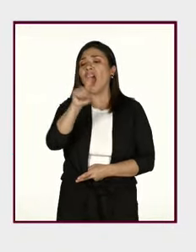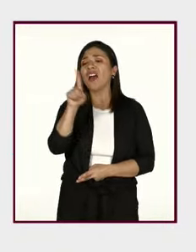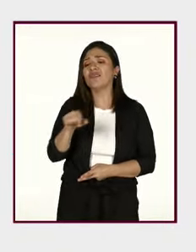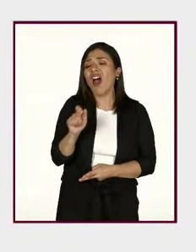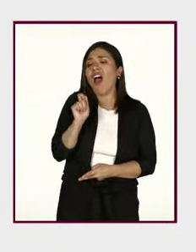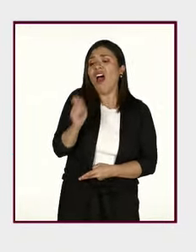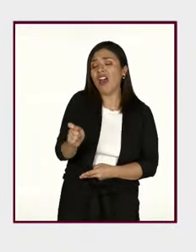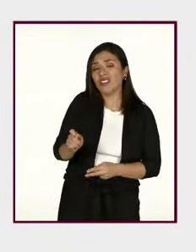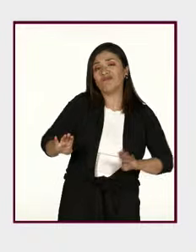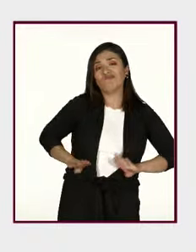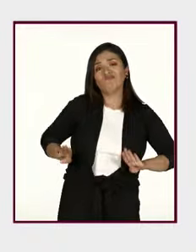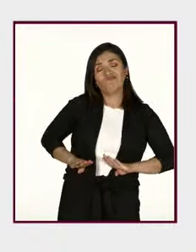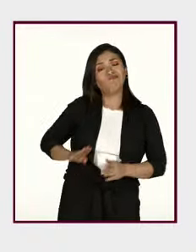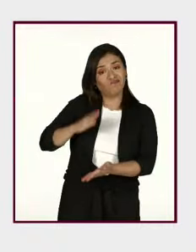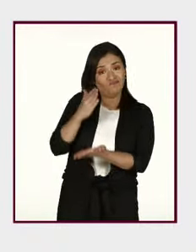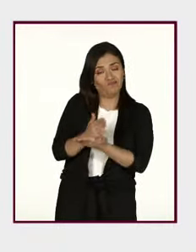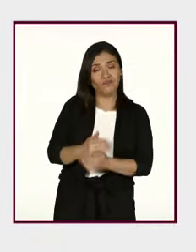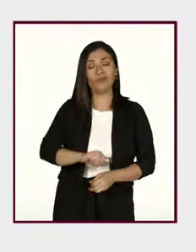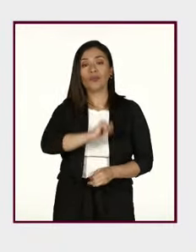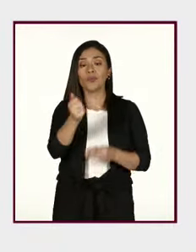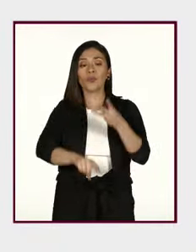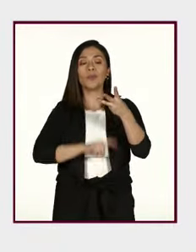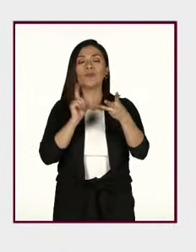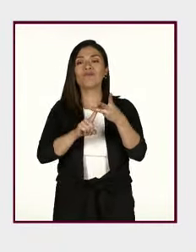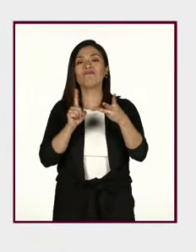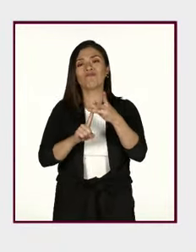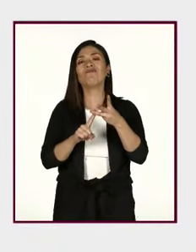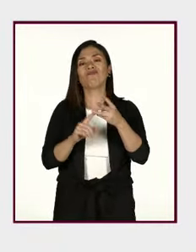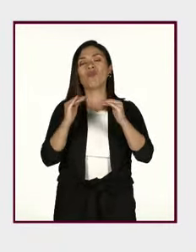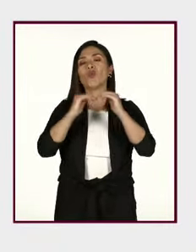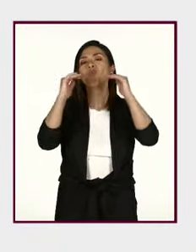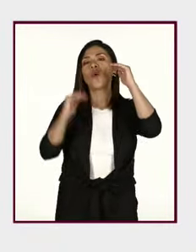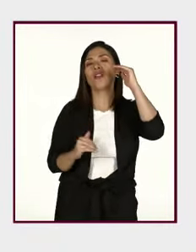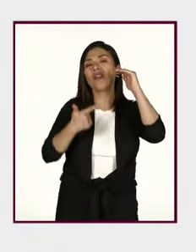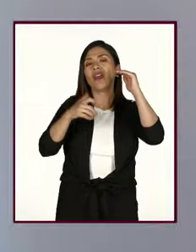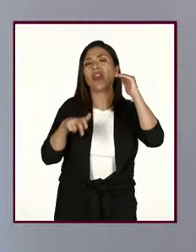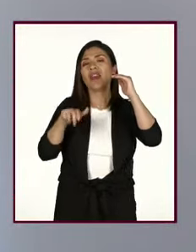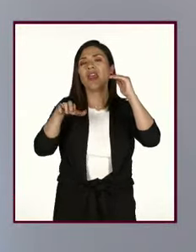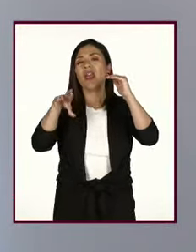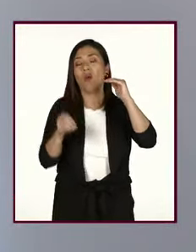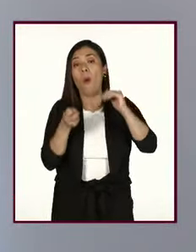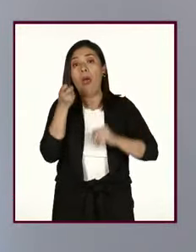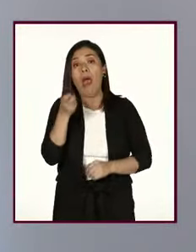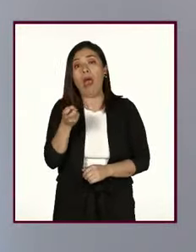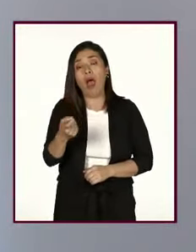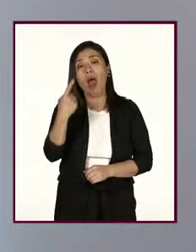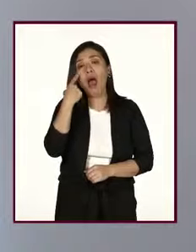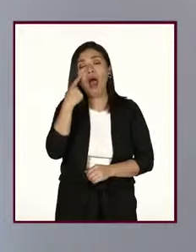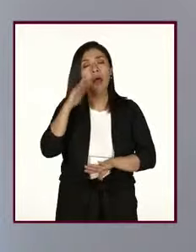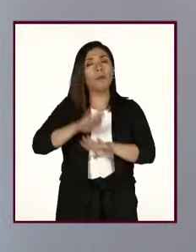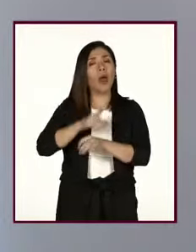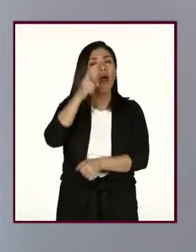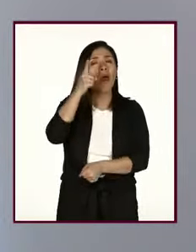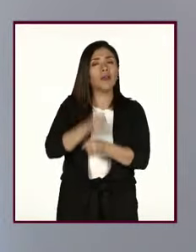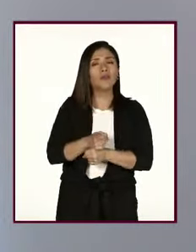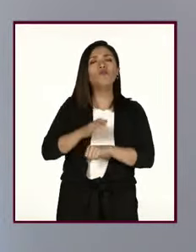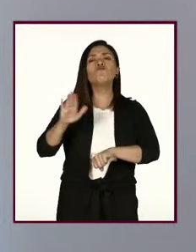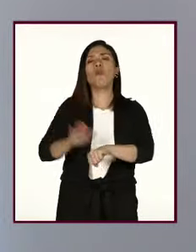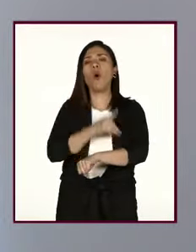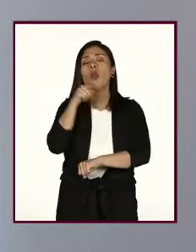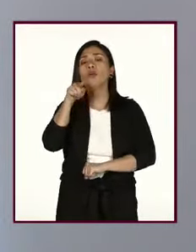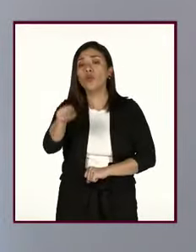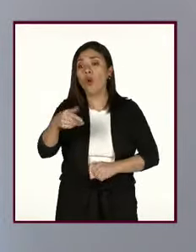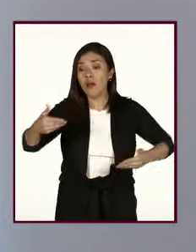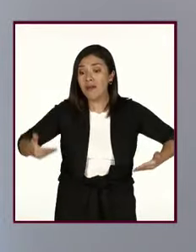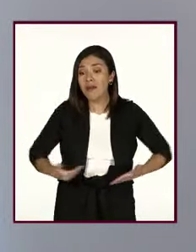Y la tercera, que es la desigualdad de género, es la que se produce por el hecho